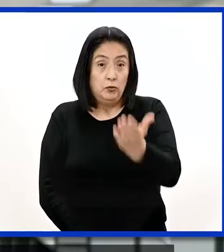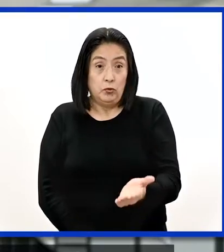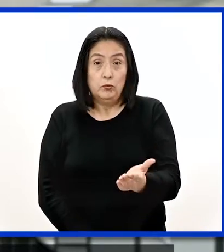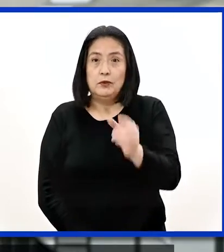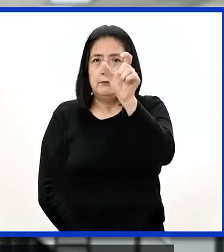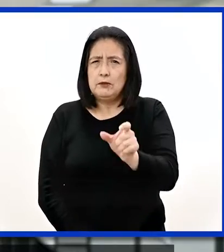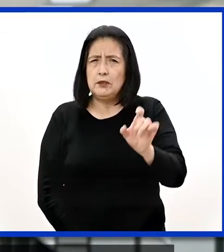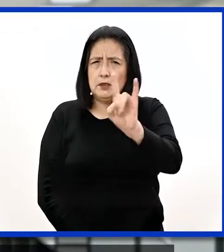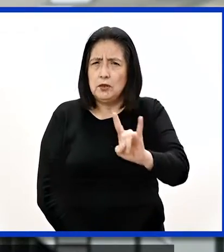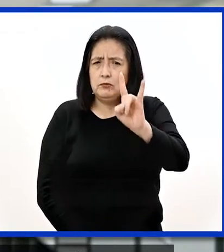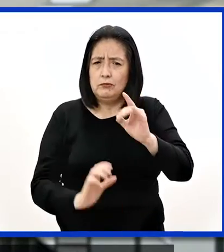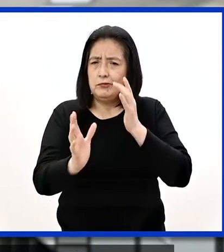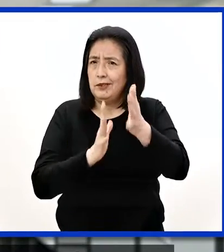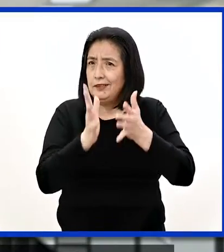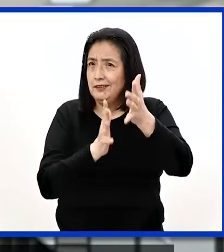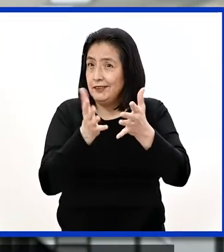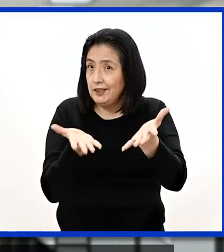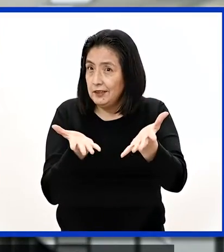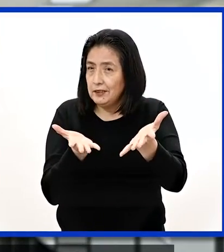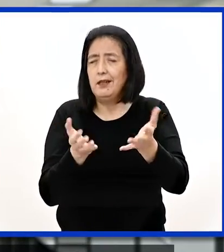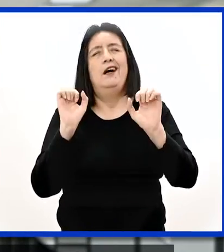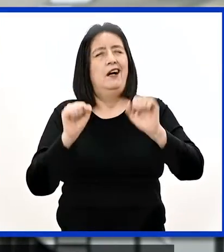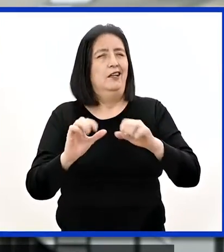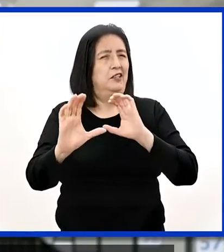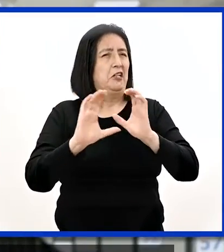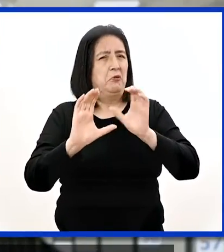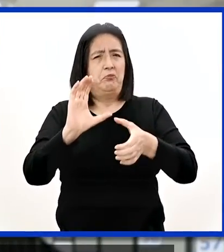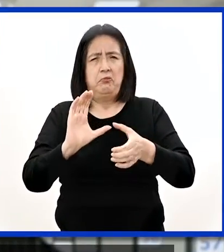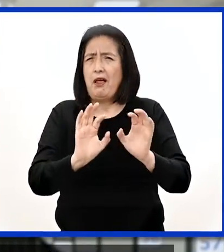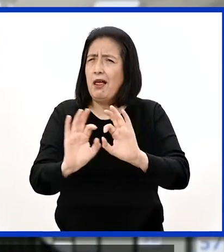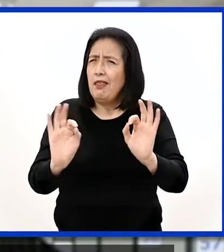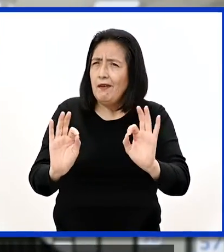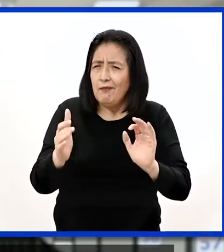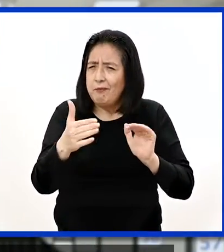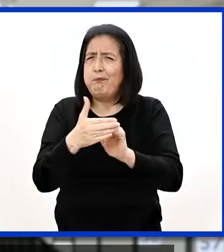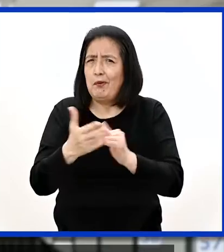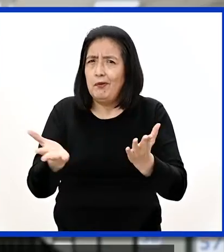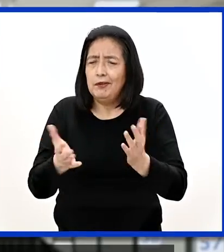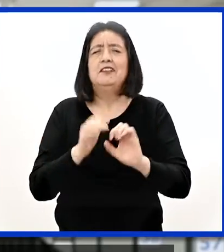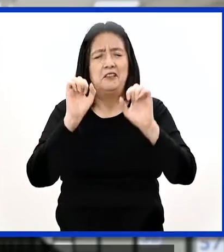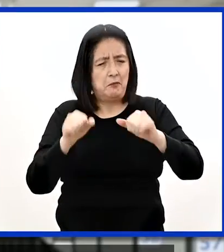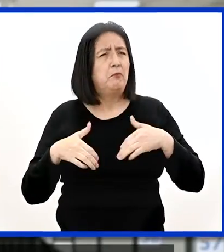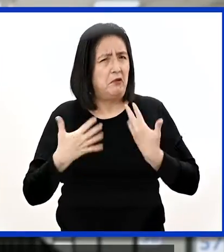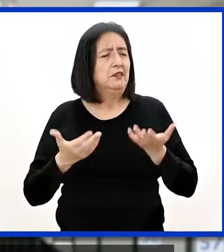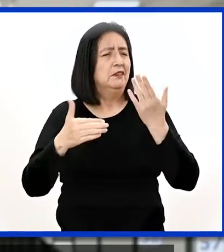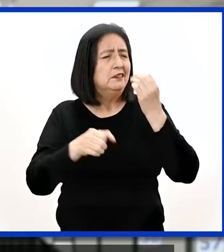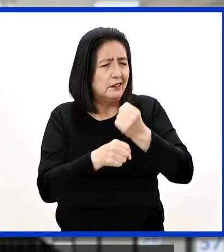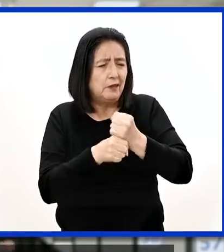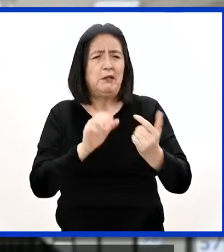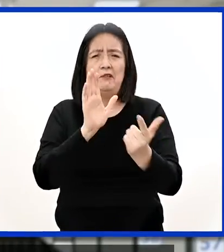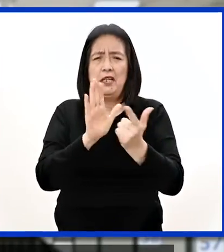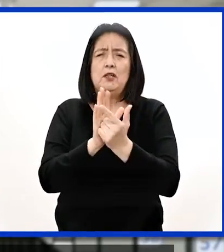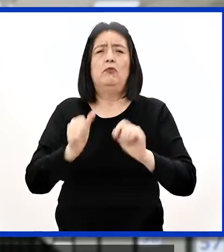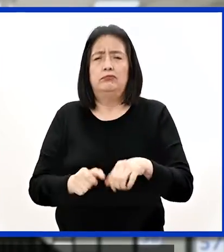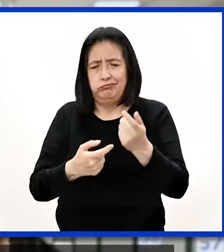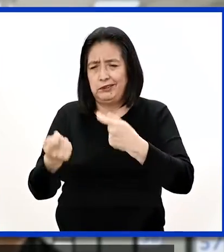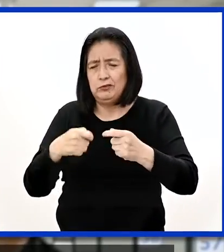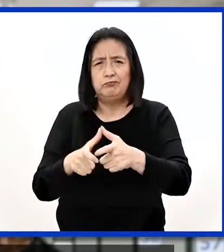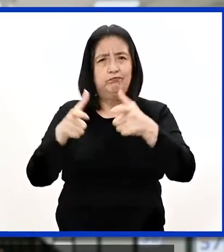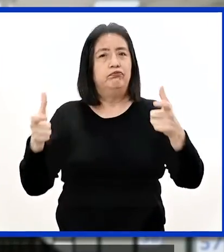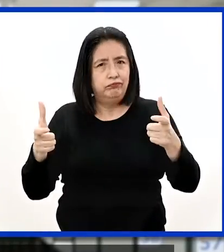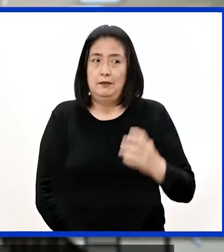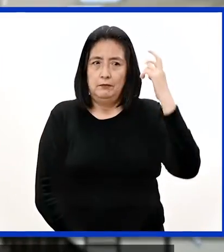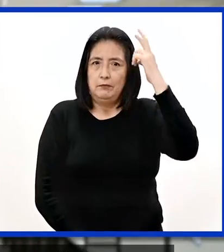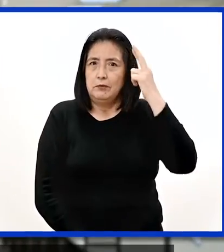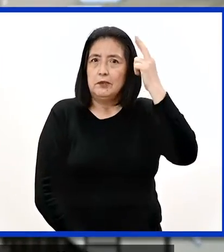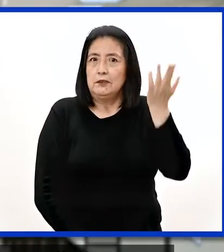Si eres una persona que se comunica por lengua de señas, que la comunicación no sea una barrera que te impida hacer formal o hacer crecer